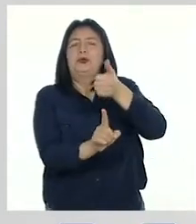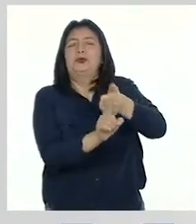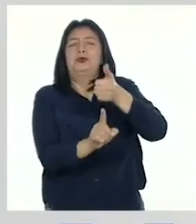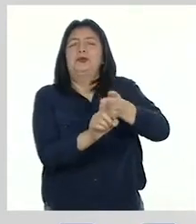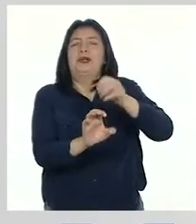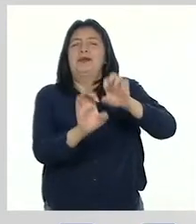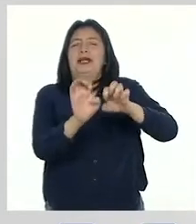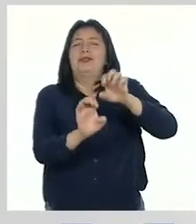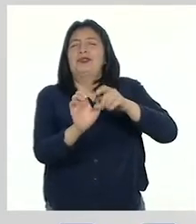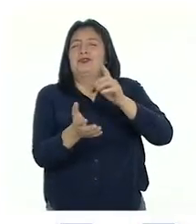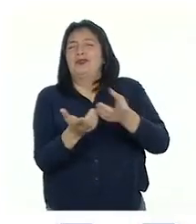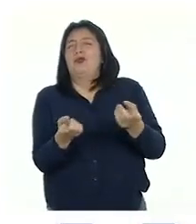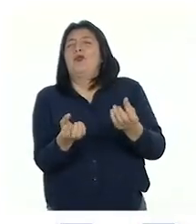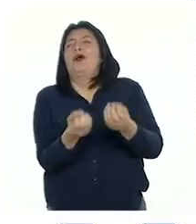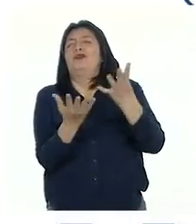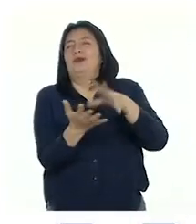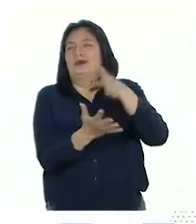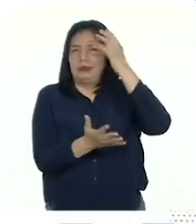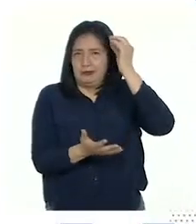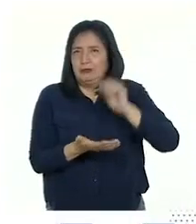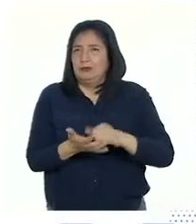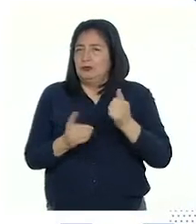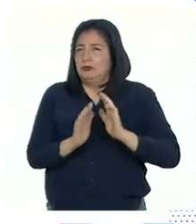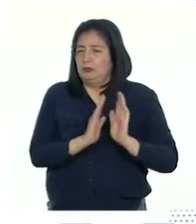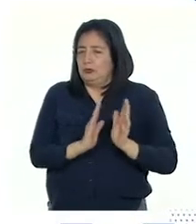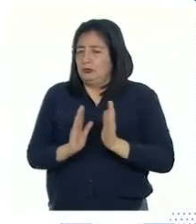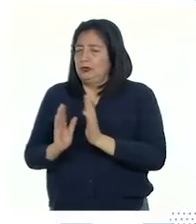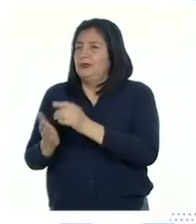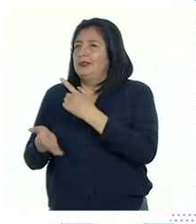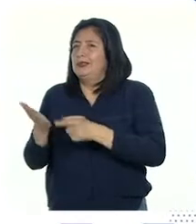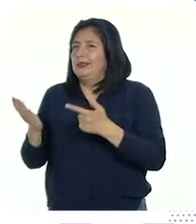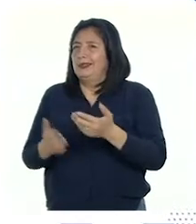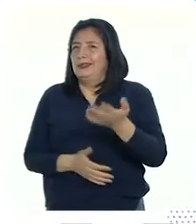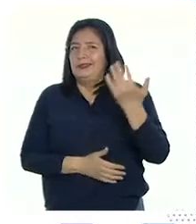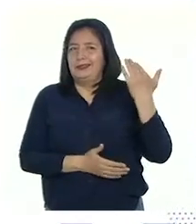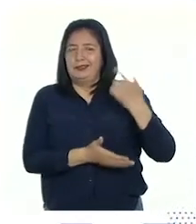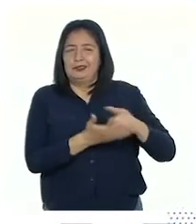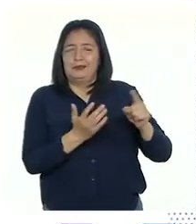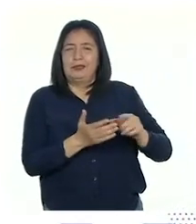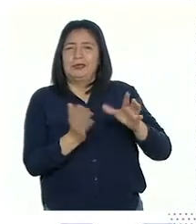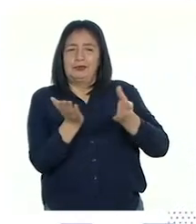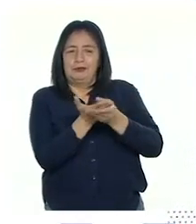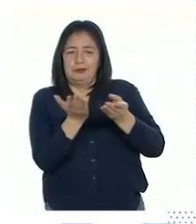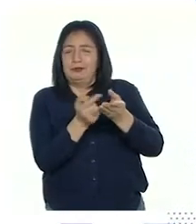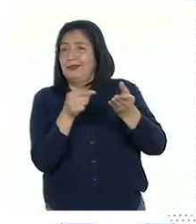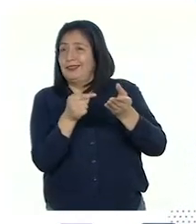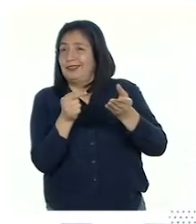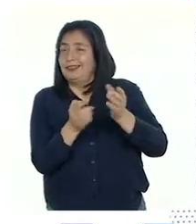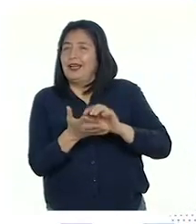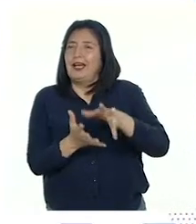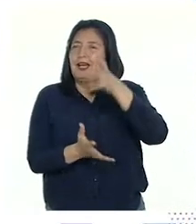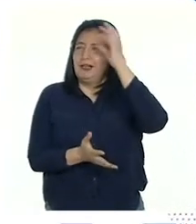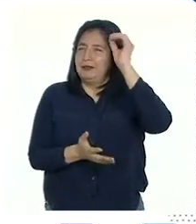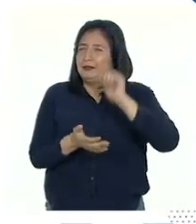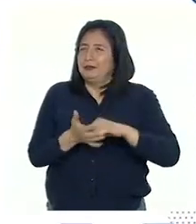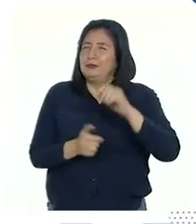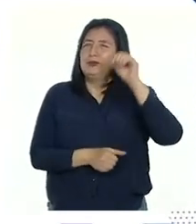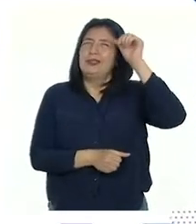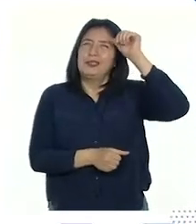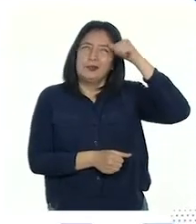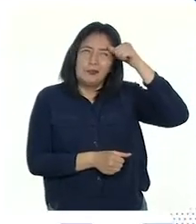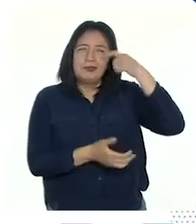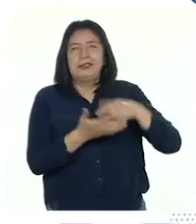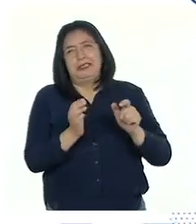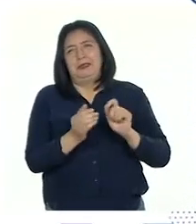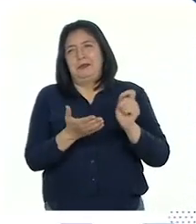su propio aprendizaje. Para eso, organizaremos los productos de las semanas en las que aprendimos sobre los recuerdos